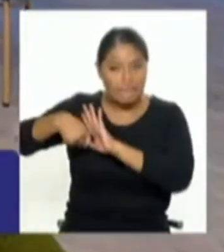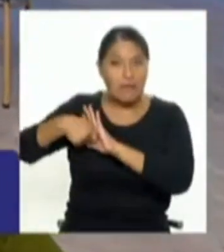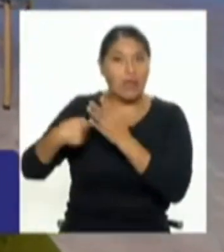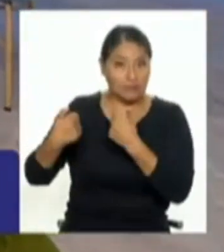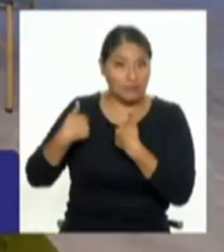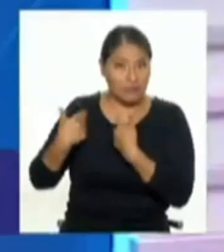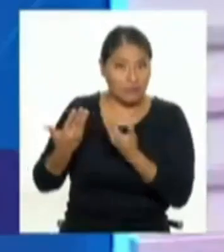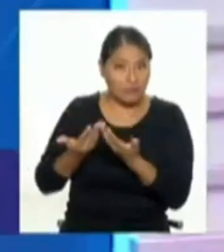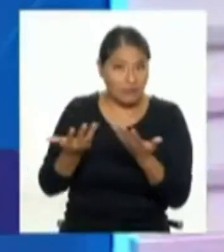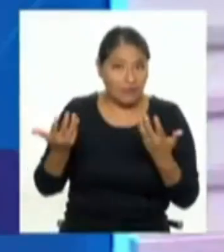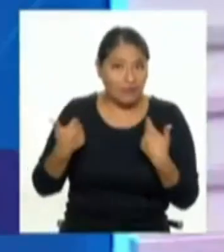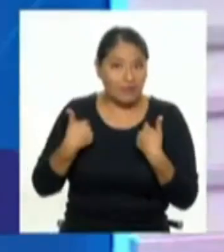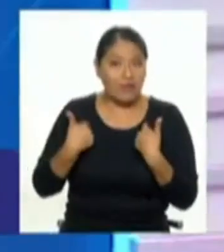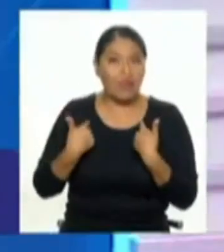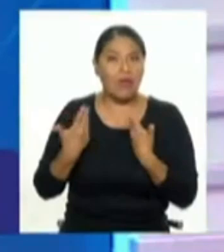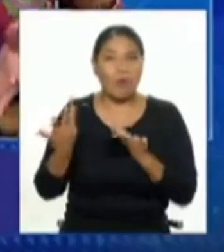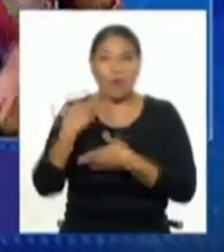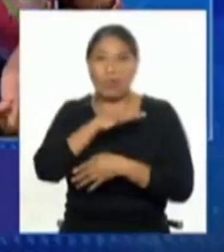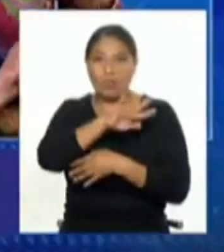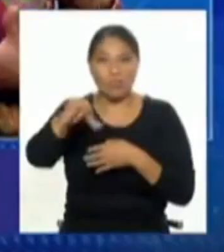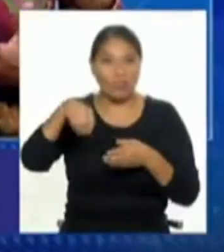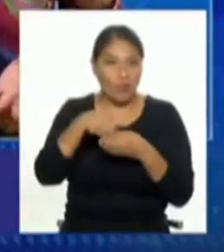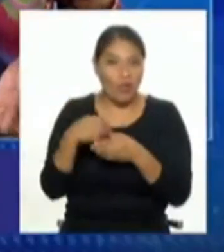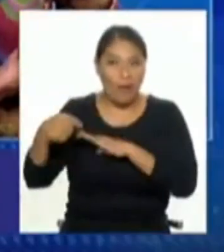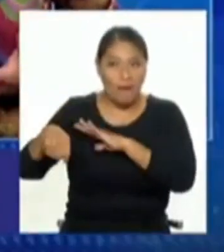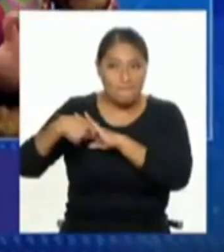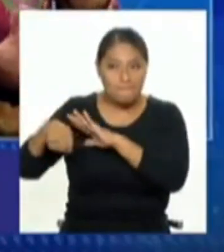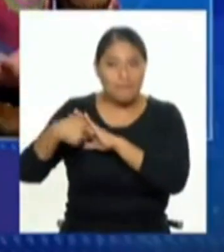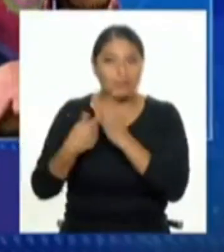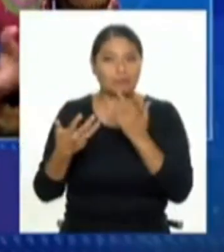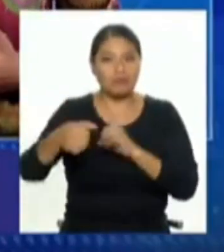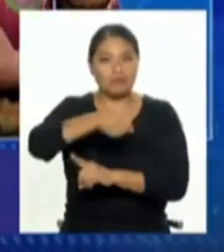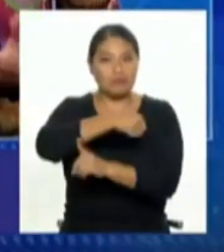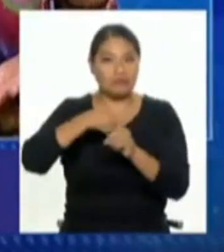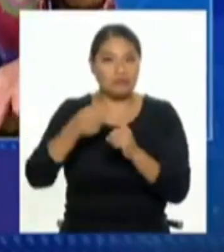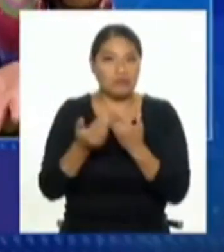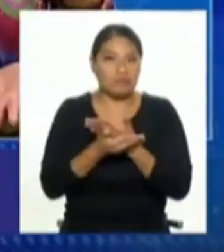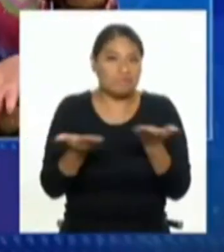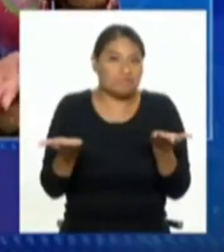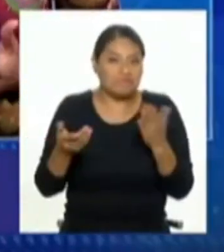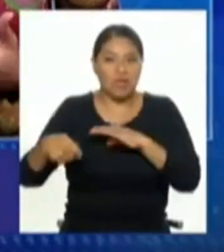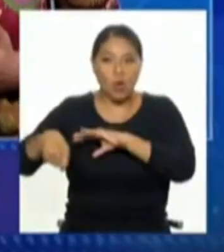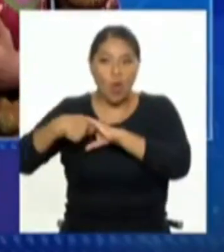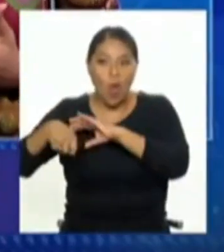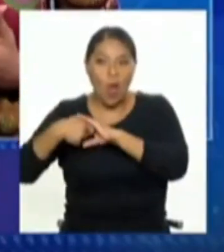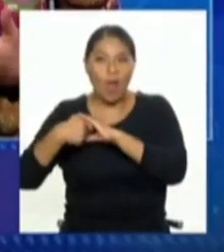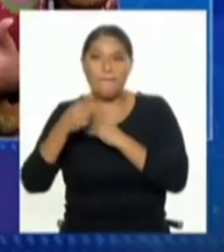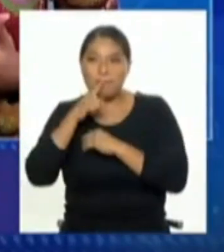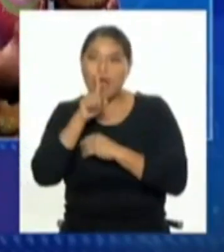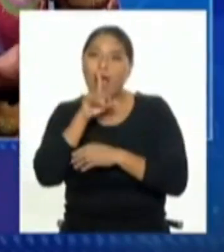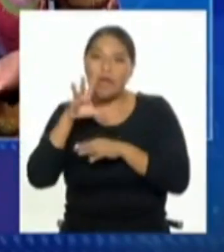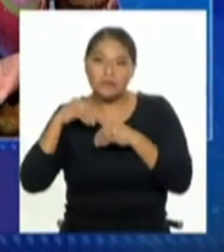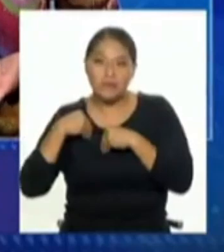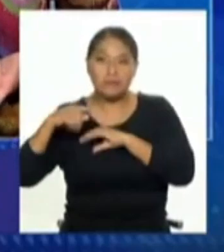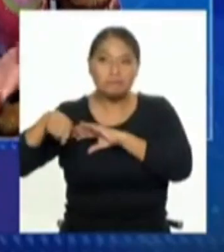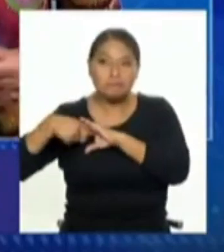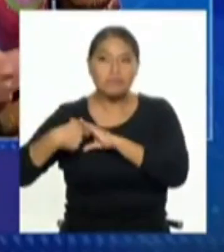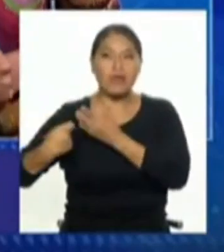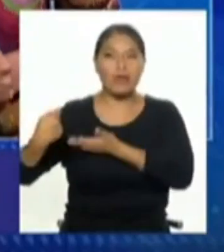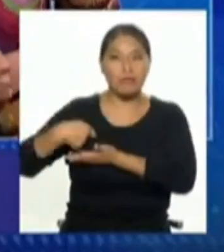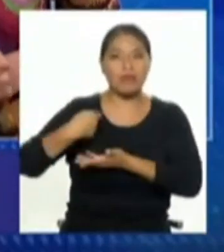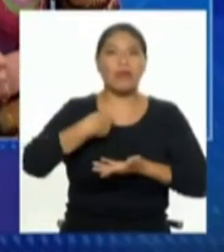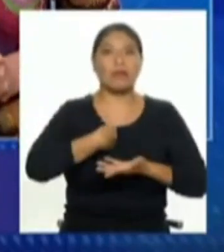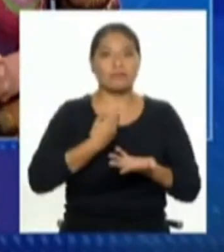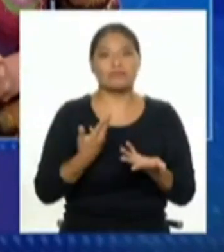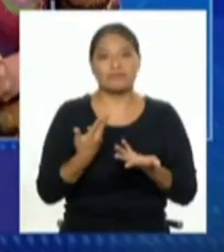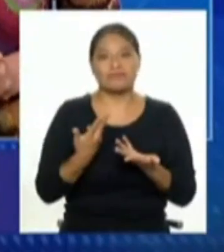si hay corrupción en esto, hay corrupción en todo. Esto es una sociedad corrupta, hay altos incentivos para no respetar la ley. No es que